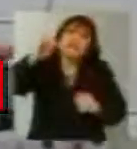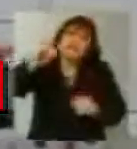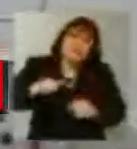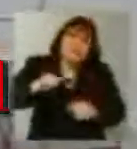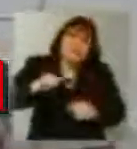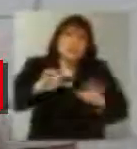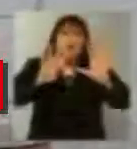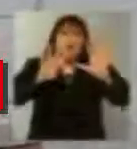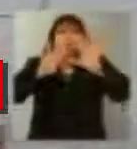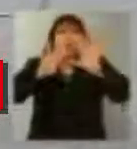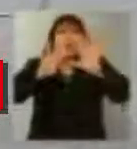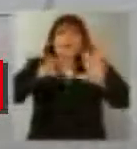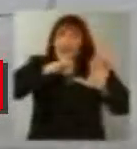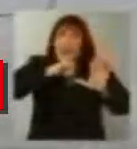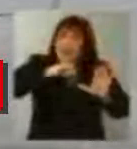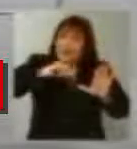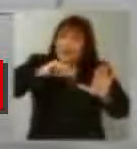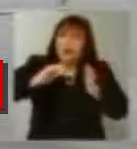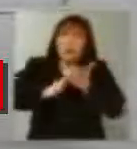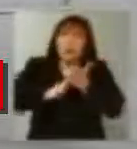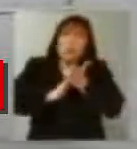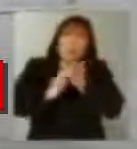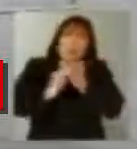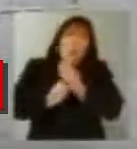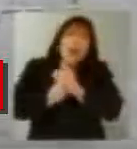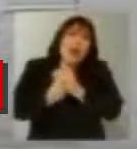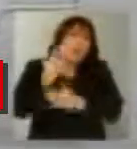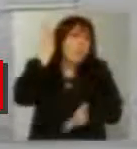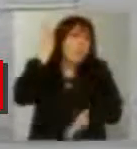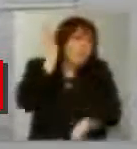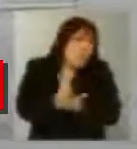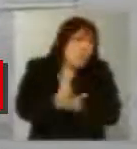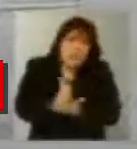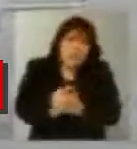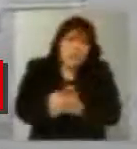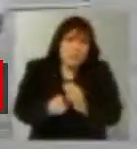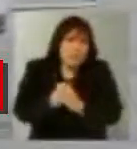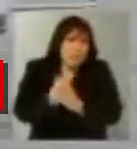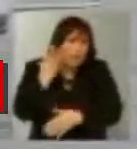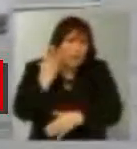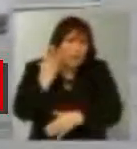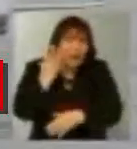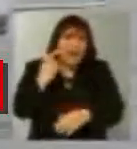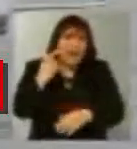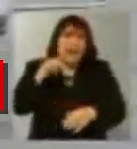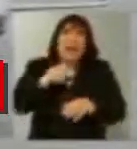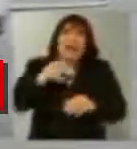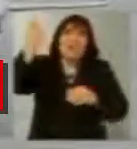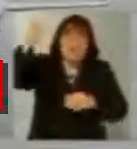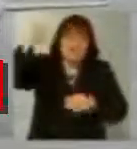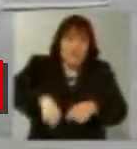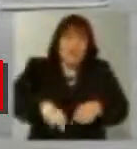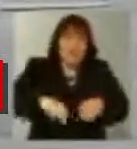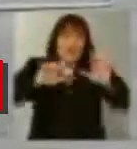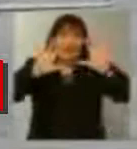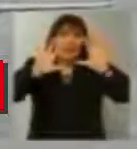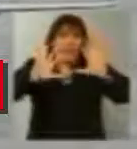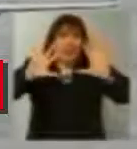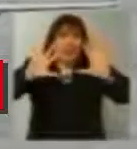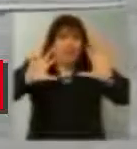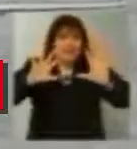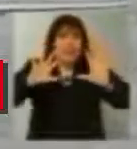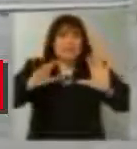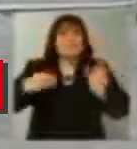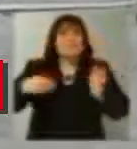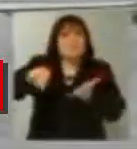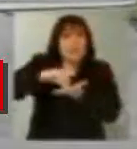nueve aviones nuevos, última generación, y próximamente llegará el décimo, que además ahora